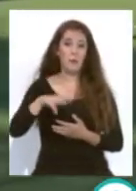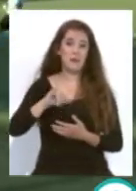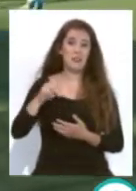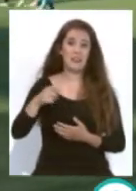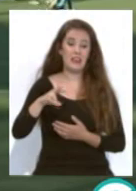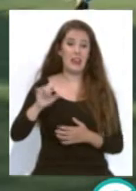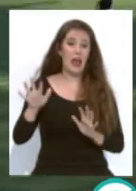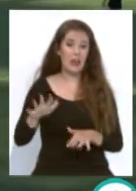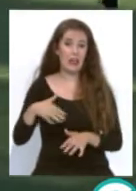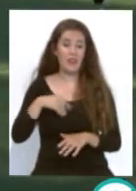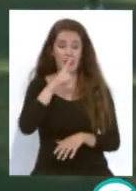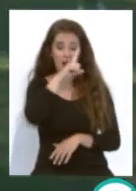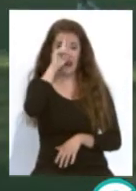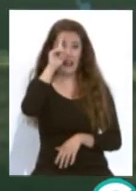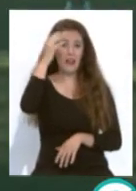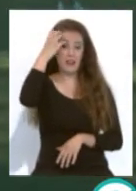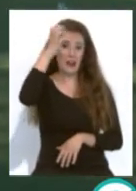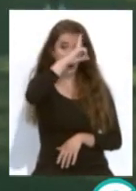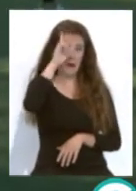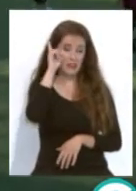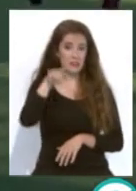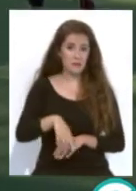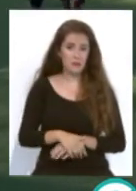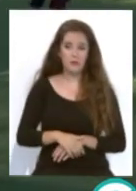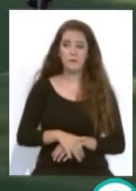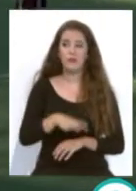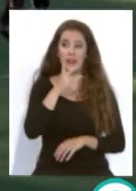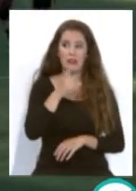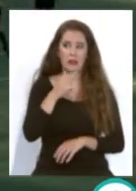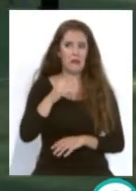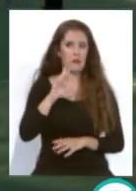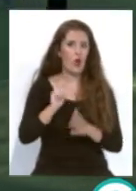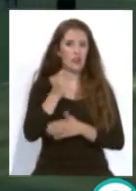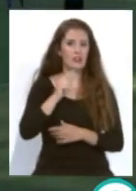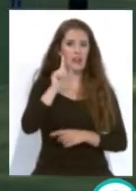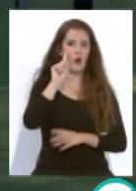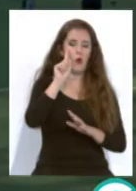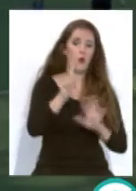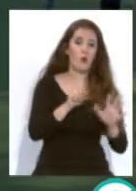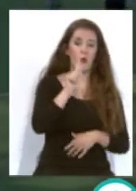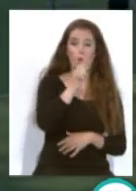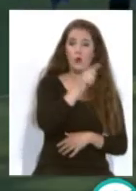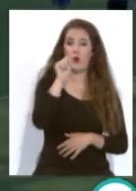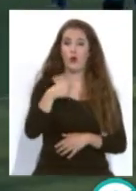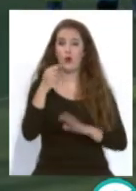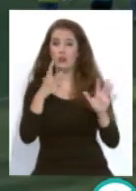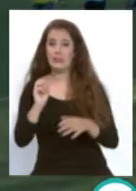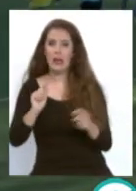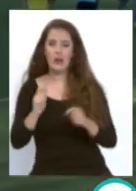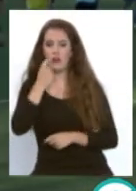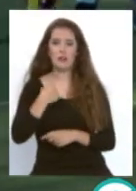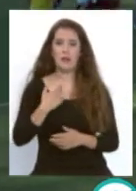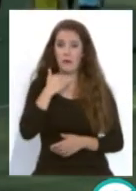casi al metro ochenta y ahora los porteros son de un metro noventa para arriba y esto yo creo que fue la ocasión más clara que tuvieron ellos sobre el minuto